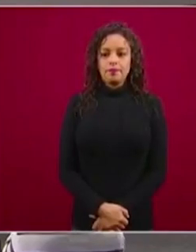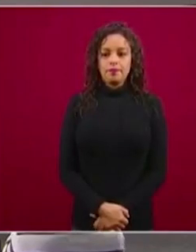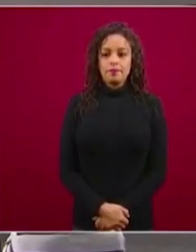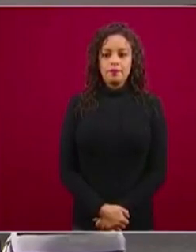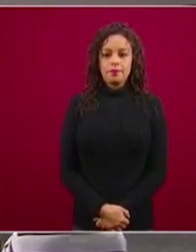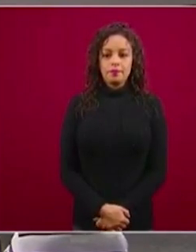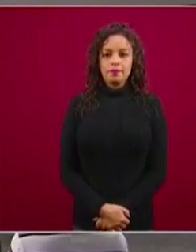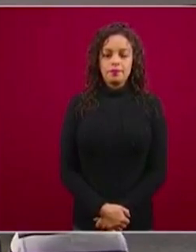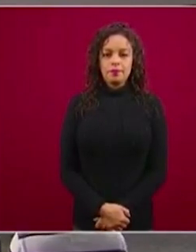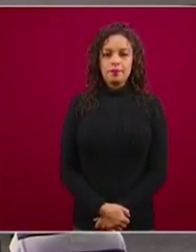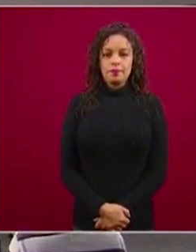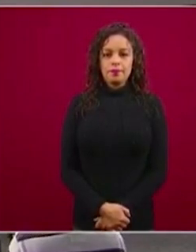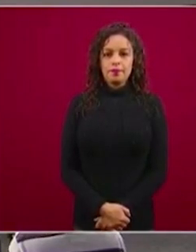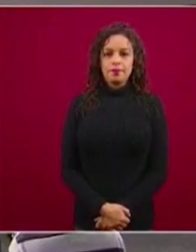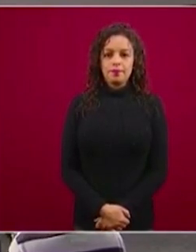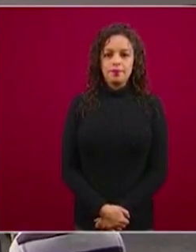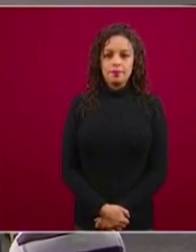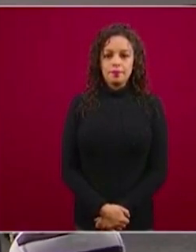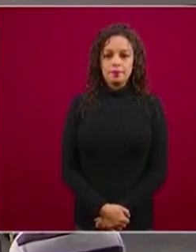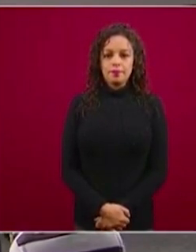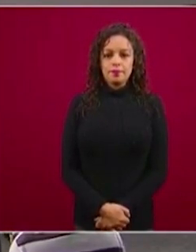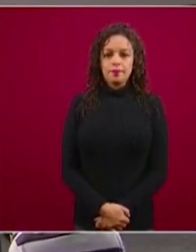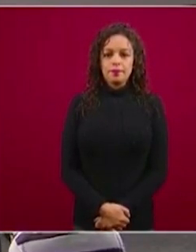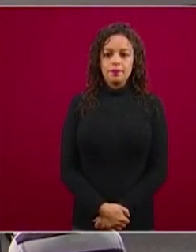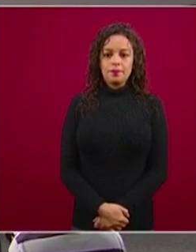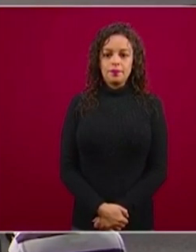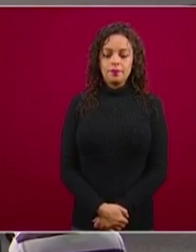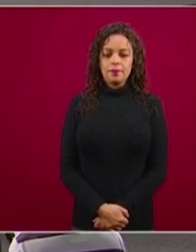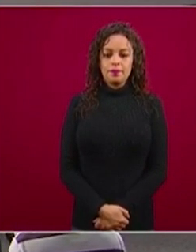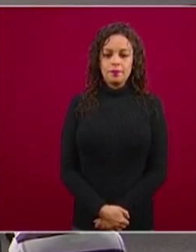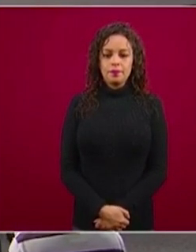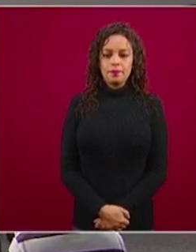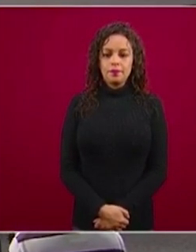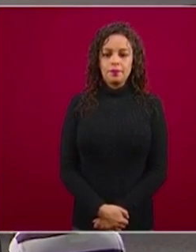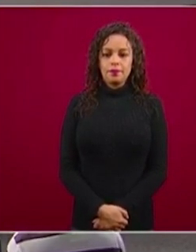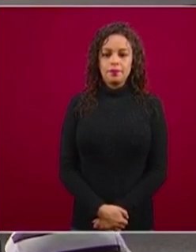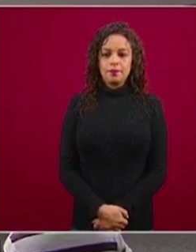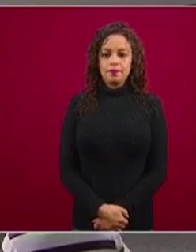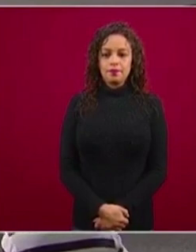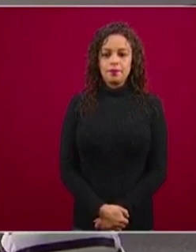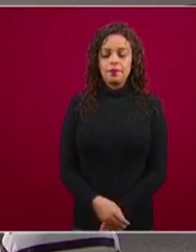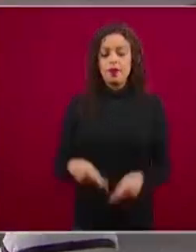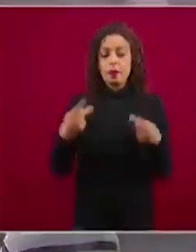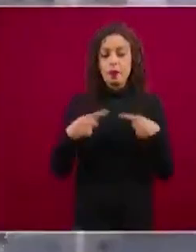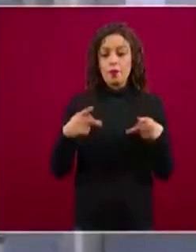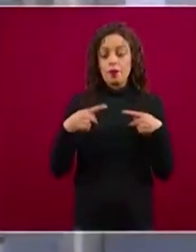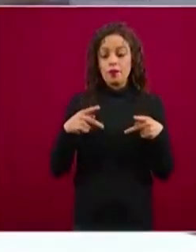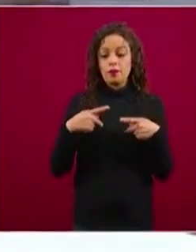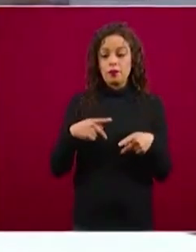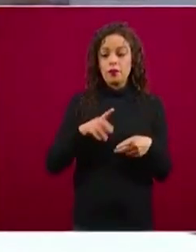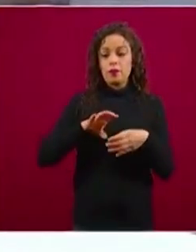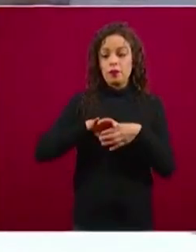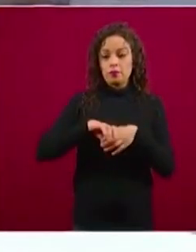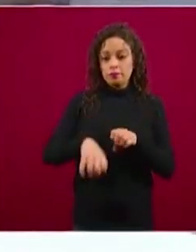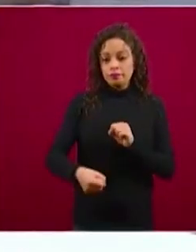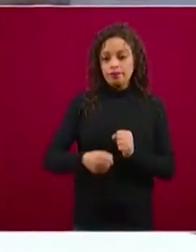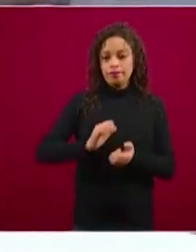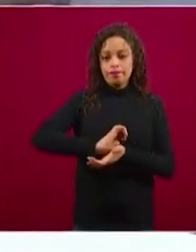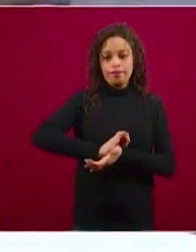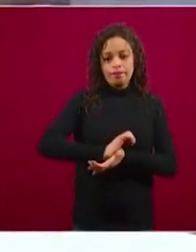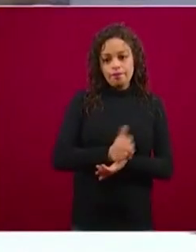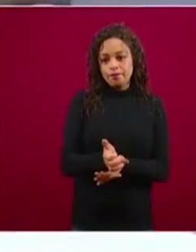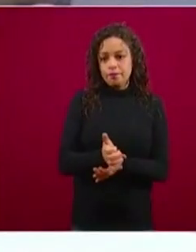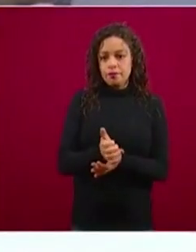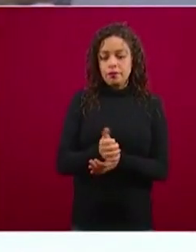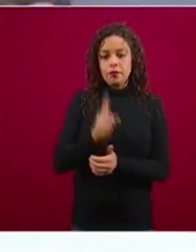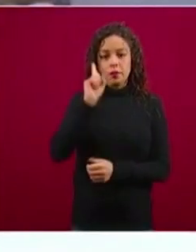Digo a las personas que hoy están violentando a mis compañeras, a mis compañeros, paren la